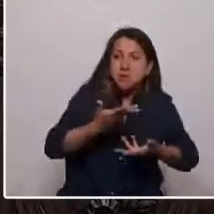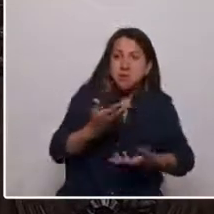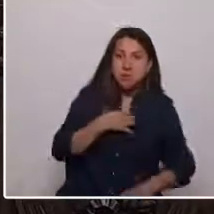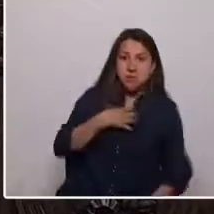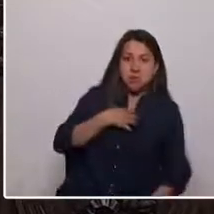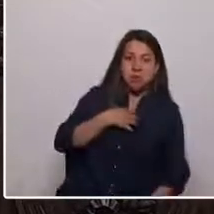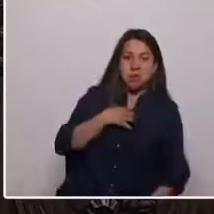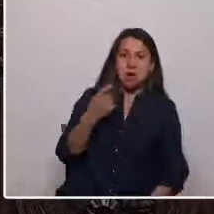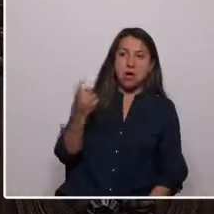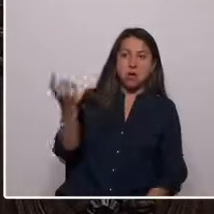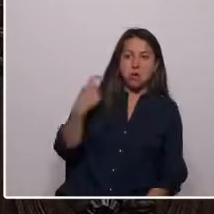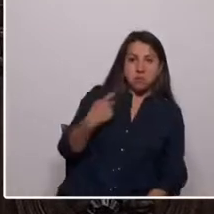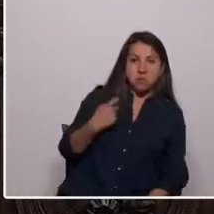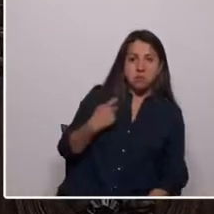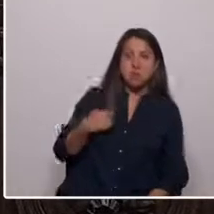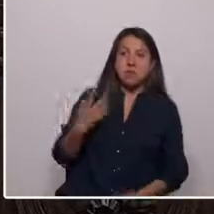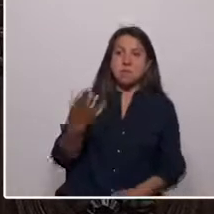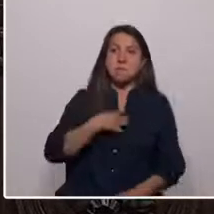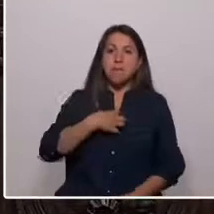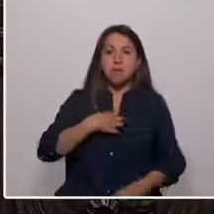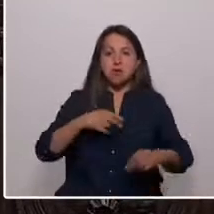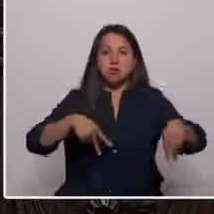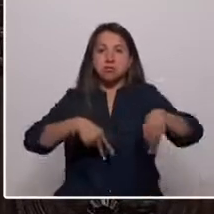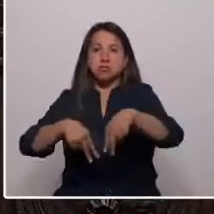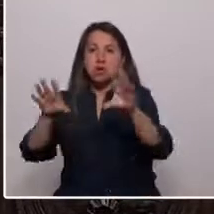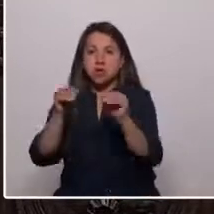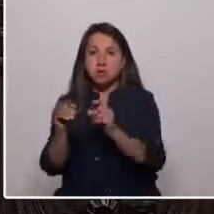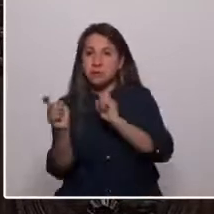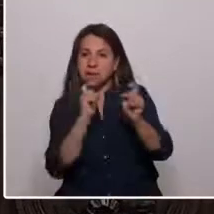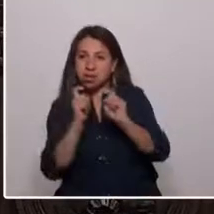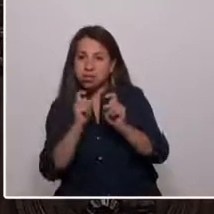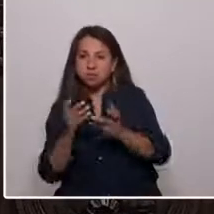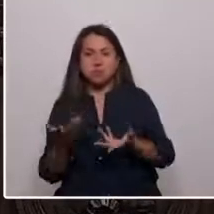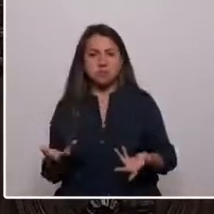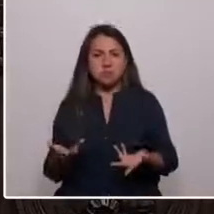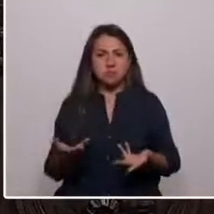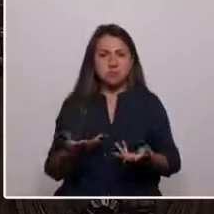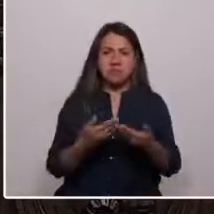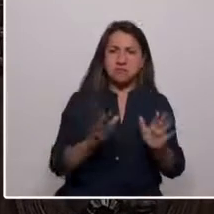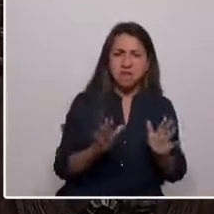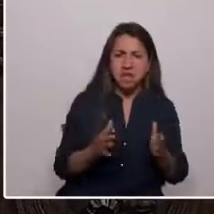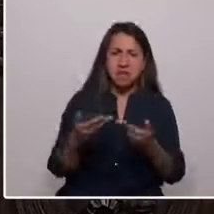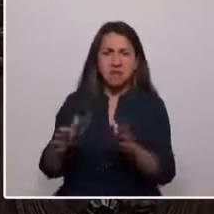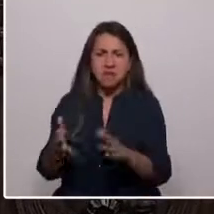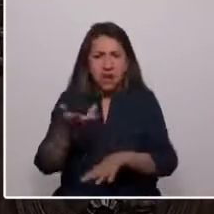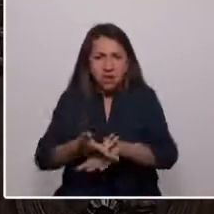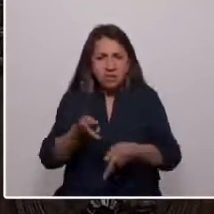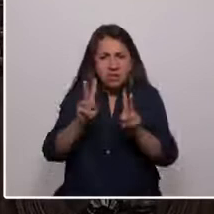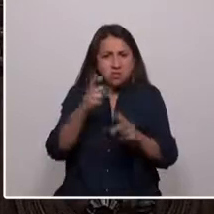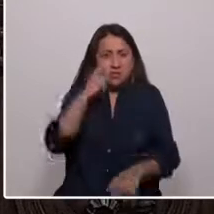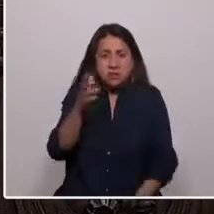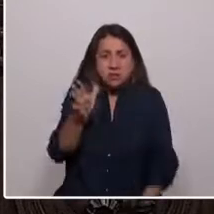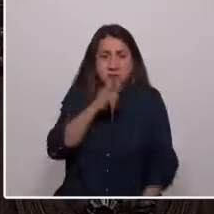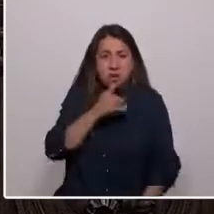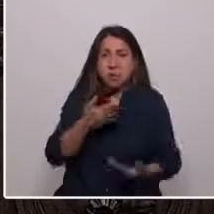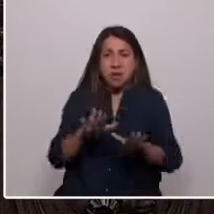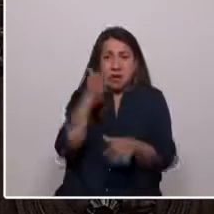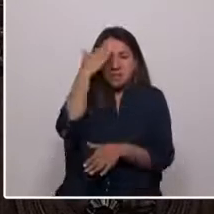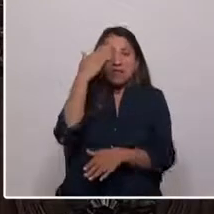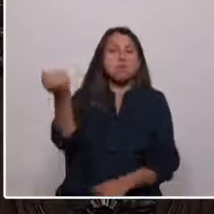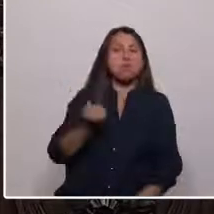Donde no hay libertad de transitar porque es peligroso salir. Donde no hay libertad para vivir o donde no existen los derechos humanos porque cualquier día te pueden matar.